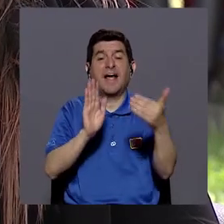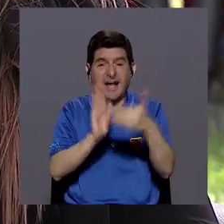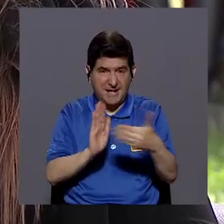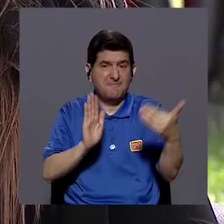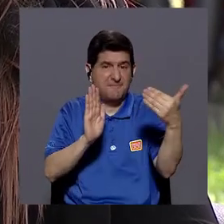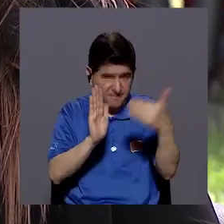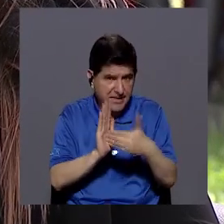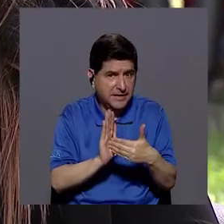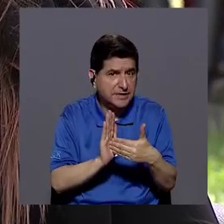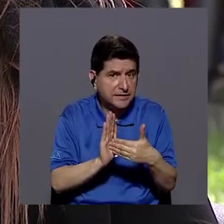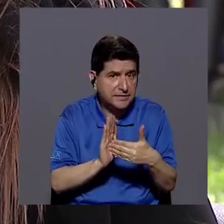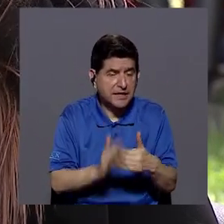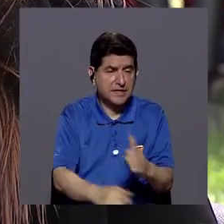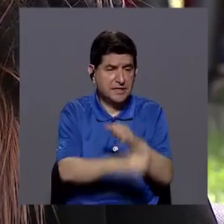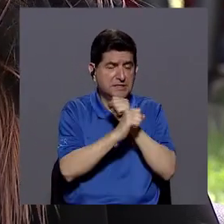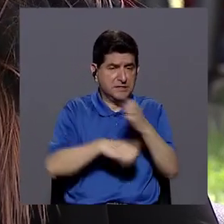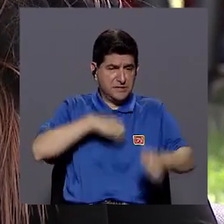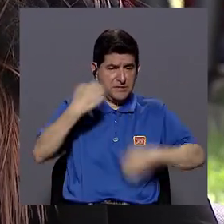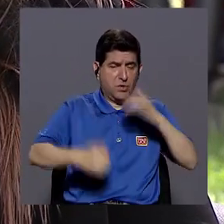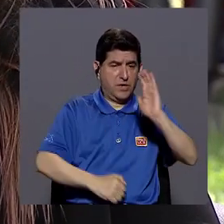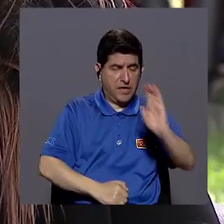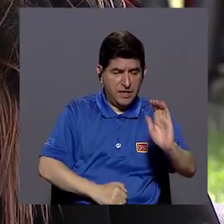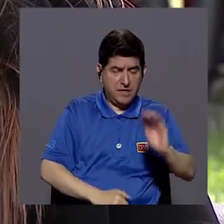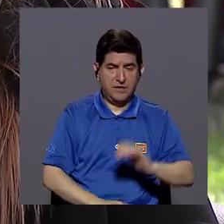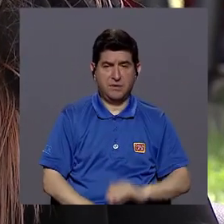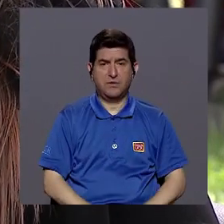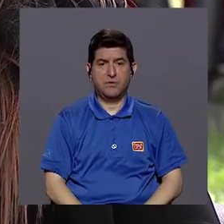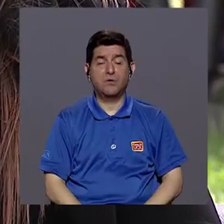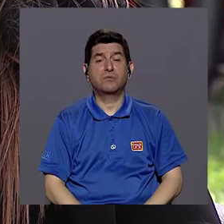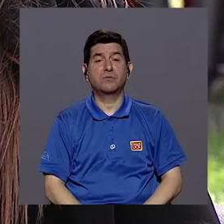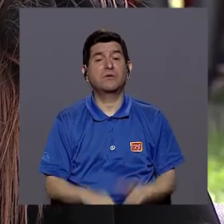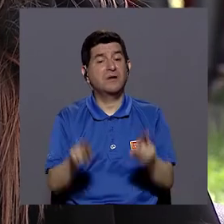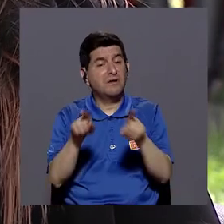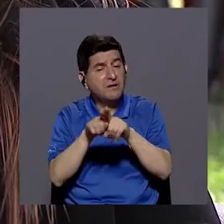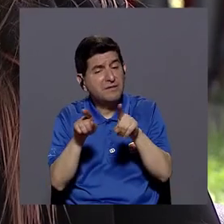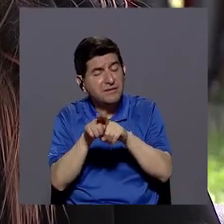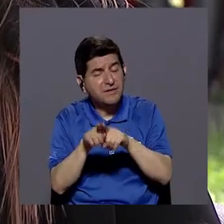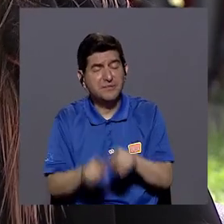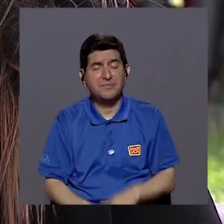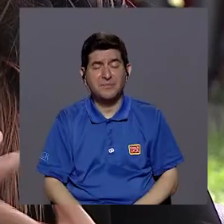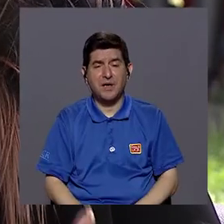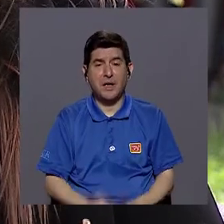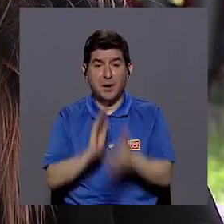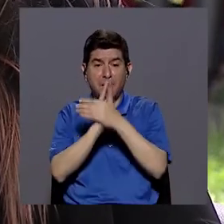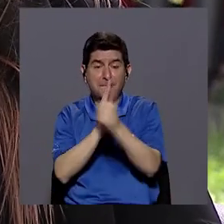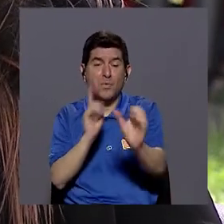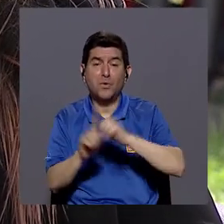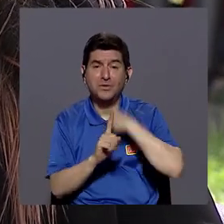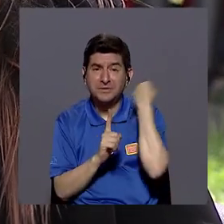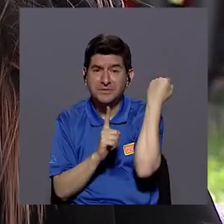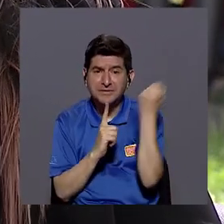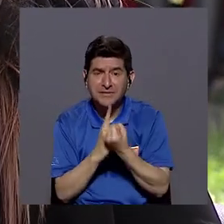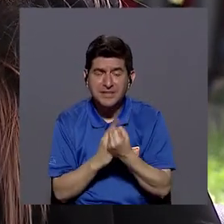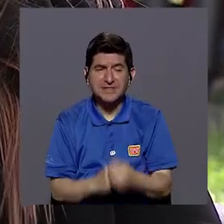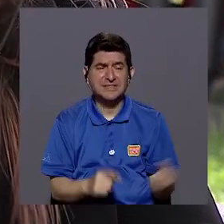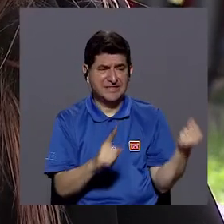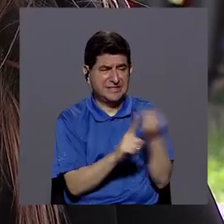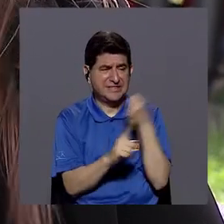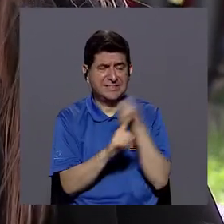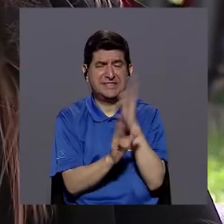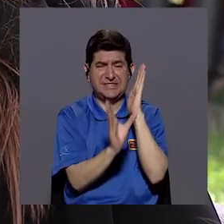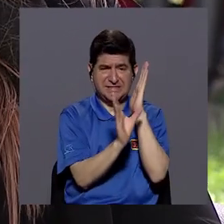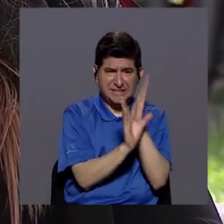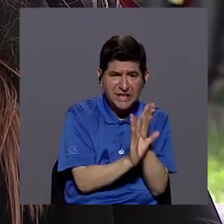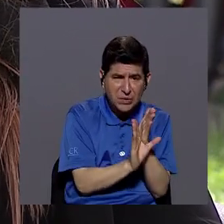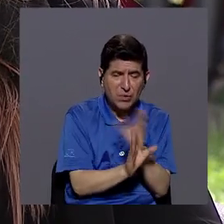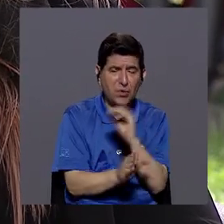dañar la seguridad emocional del niño o la niña, también va a potenciar otras situaciones de maltrato